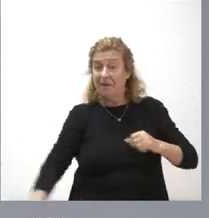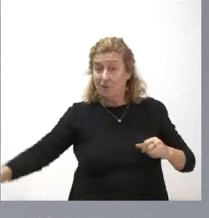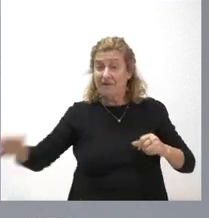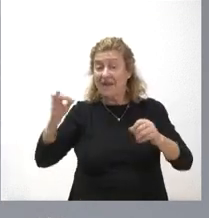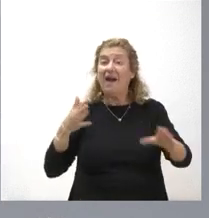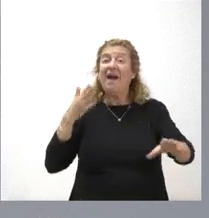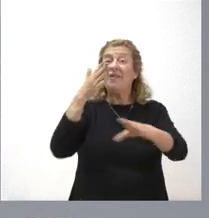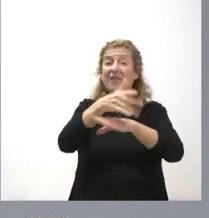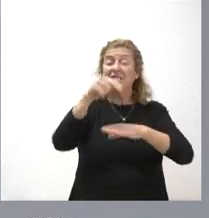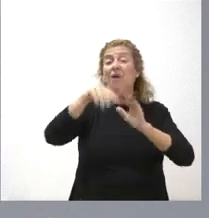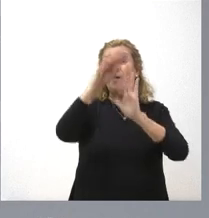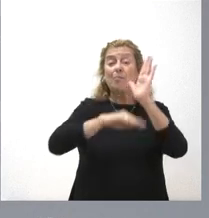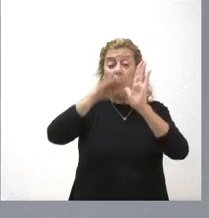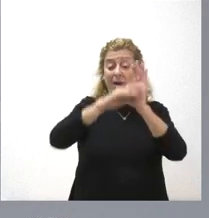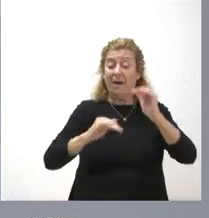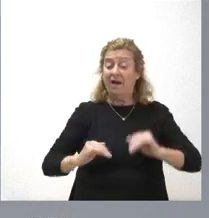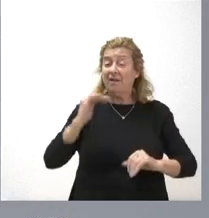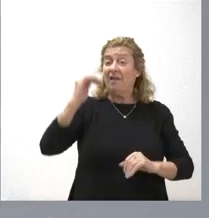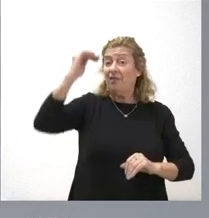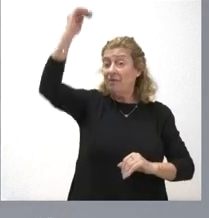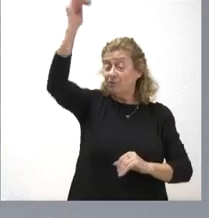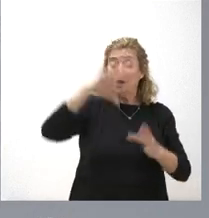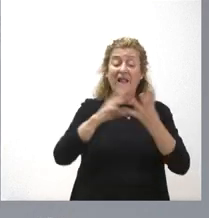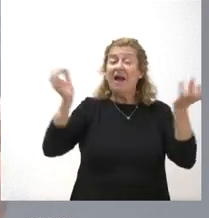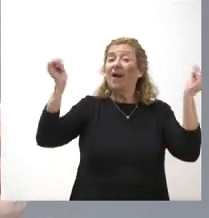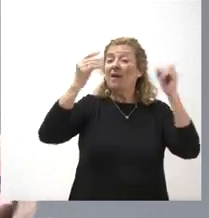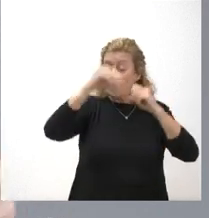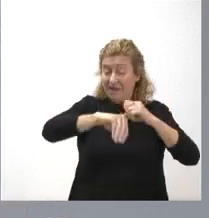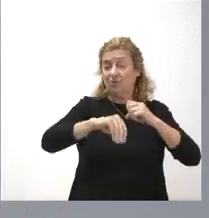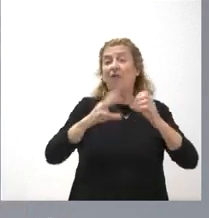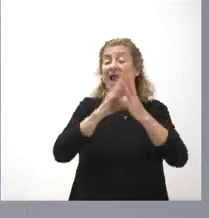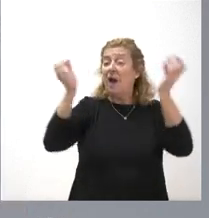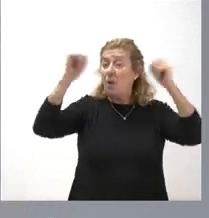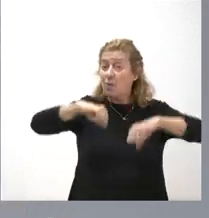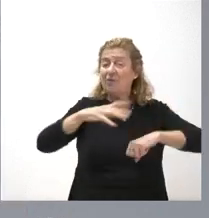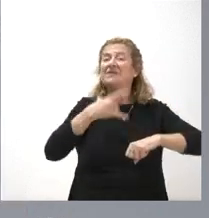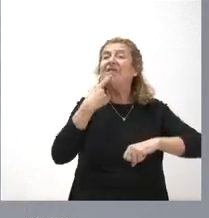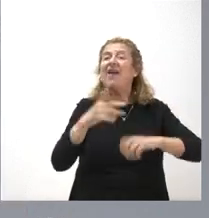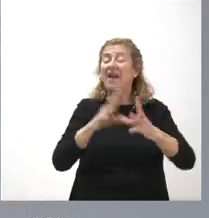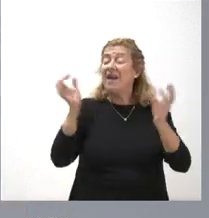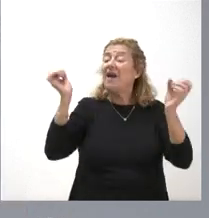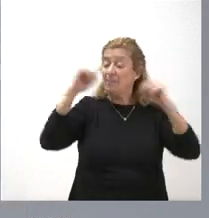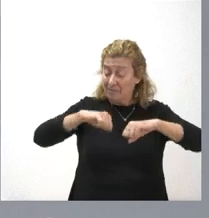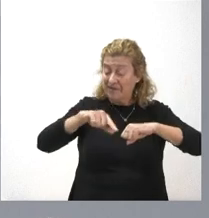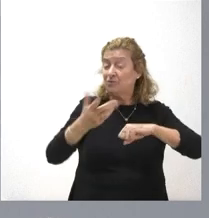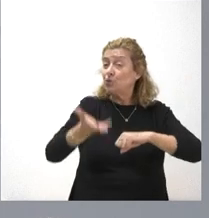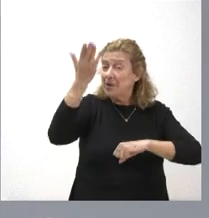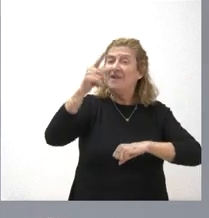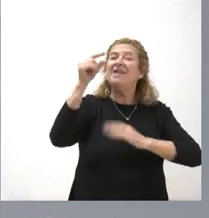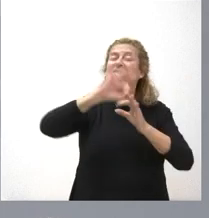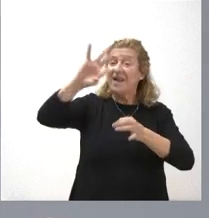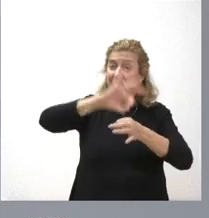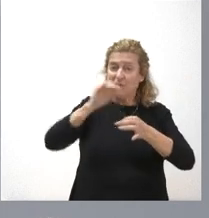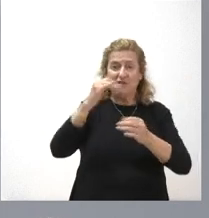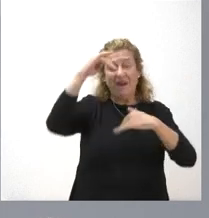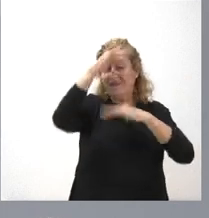ese programa Crecemos. El incremento del acuerdo marco, es incrementar esos servicios y atender a